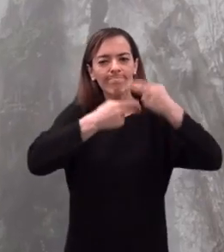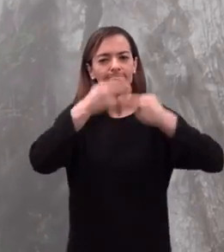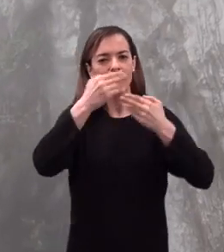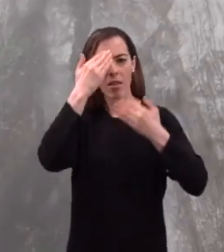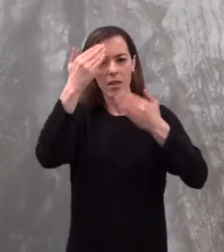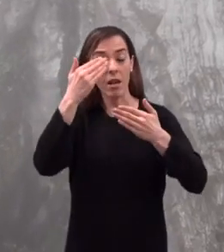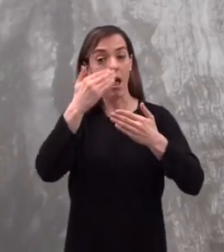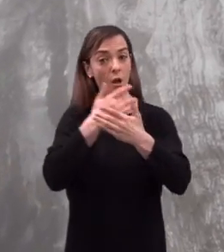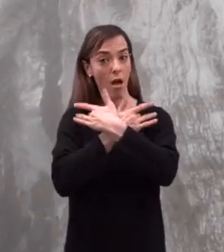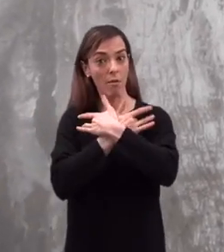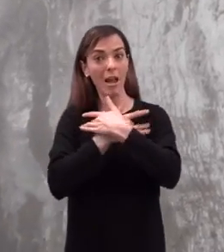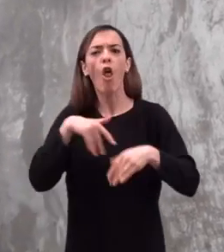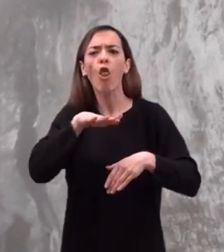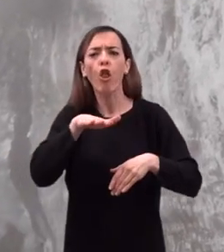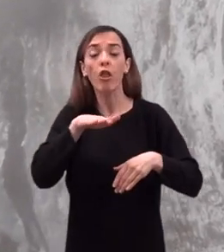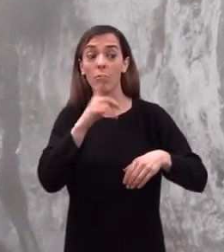Señora en la gruta,